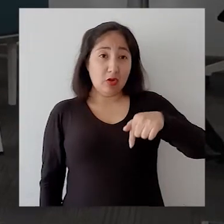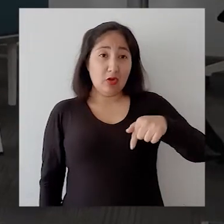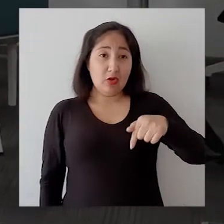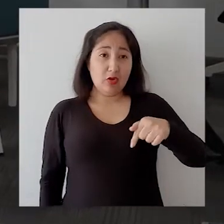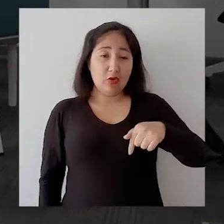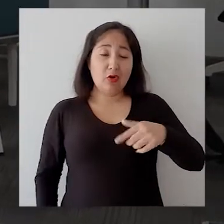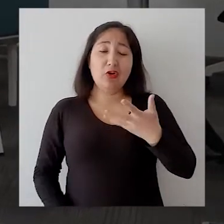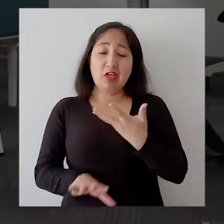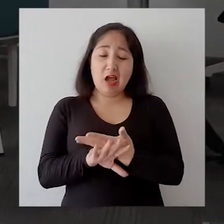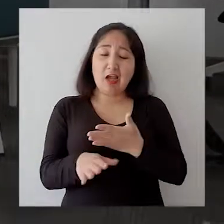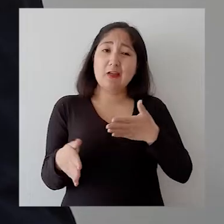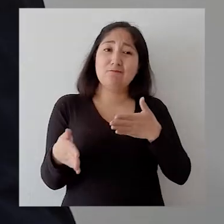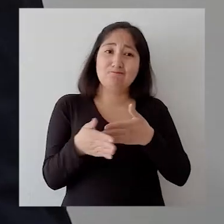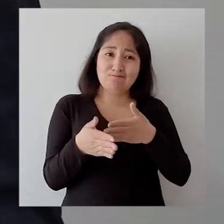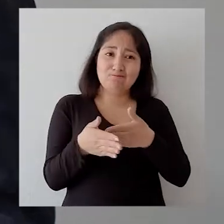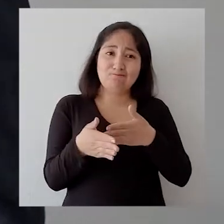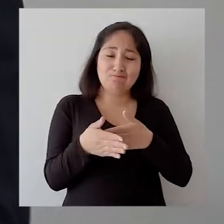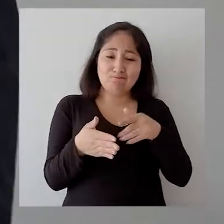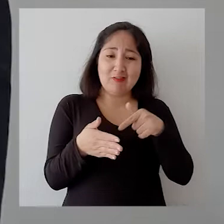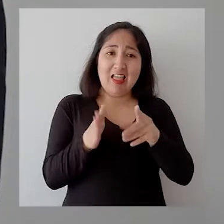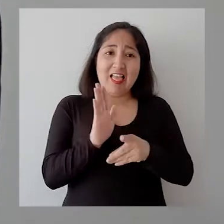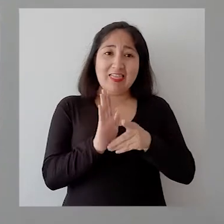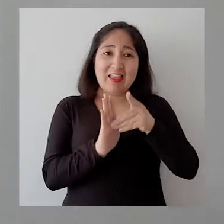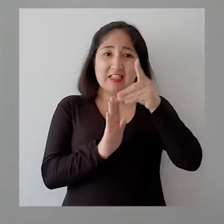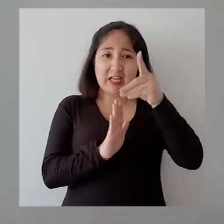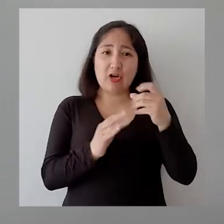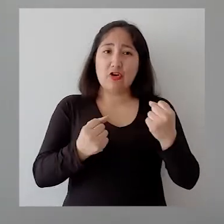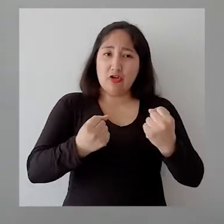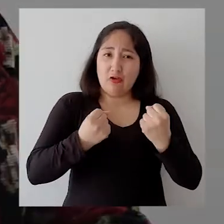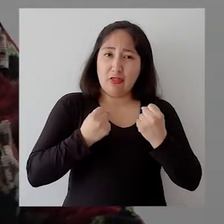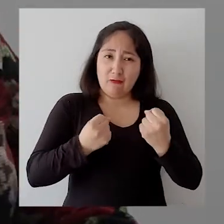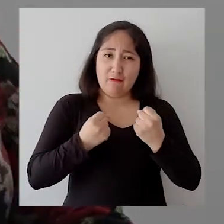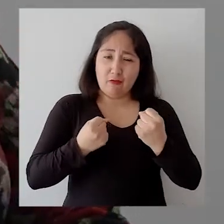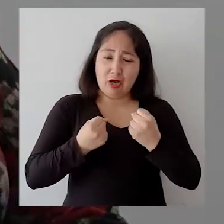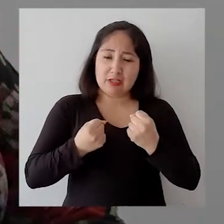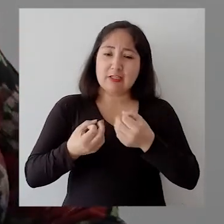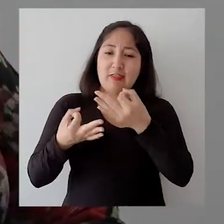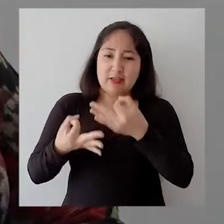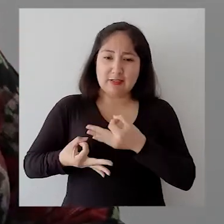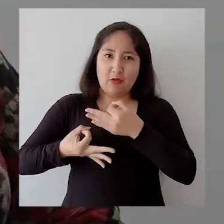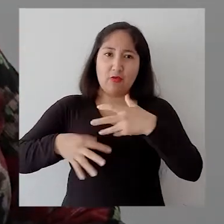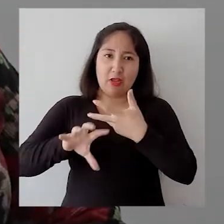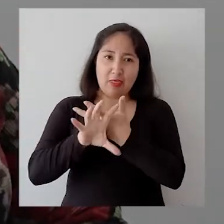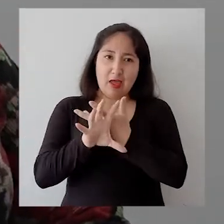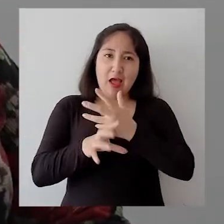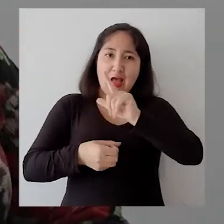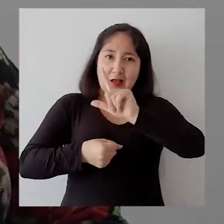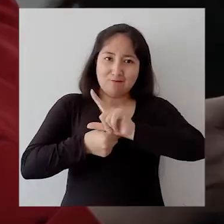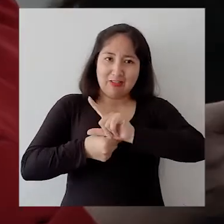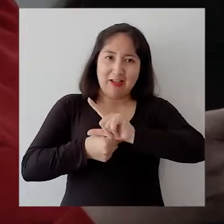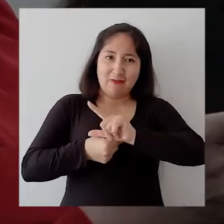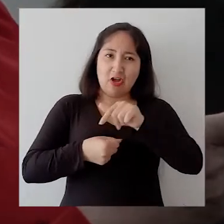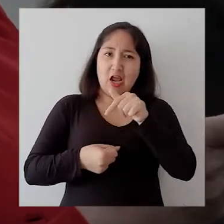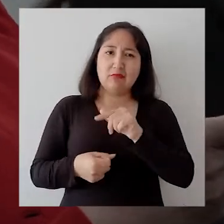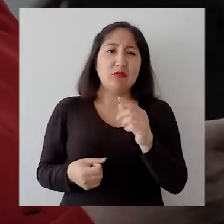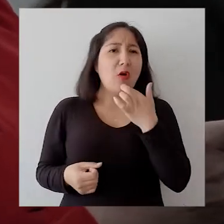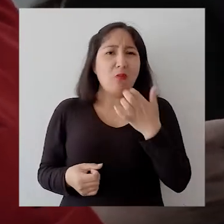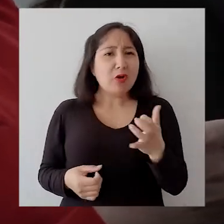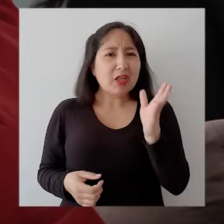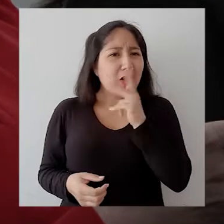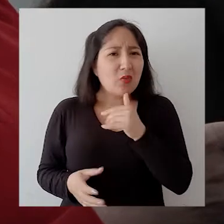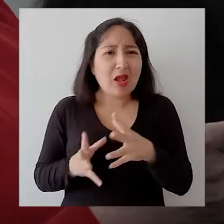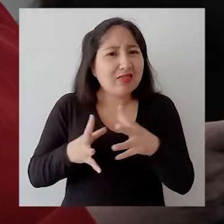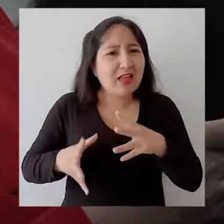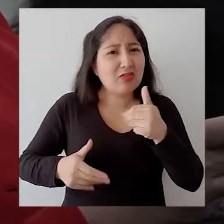una brecha en el desarrollo de fuerza laboral en ciberseguridad. No encontramos tantos profesionales dedicados a